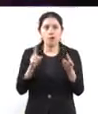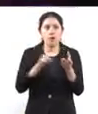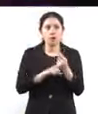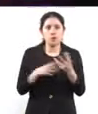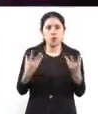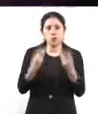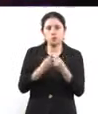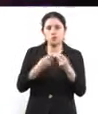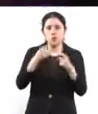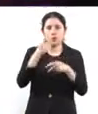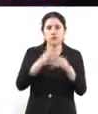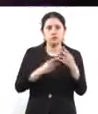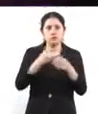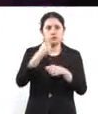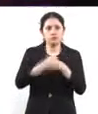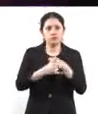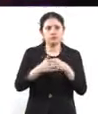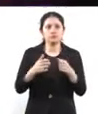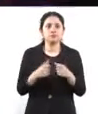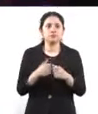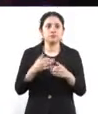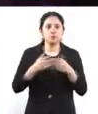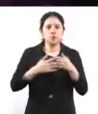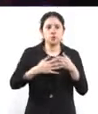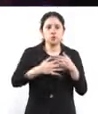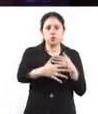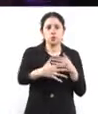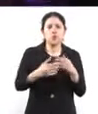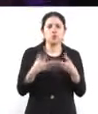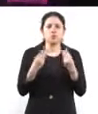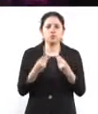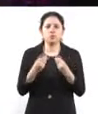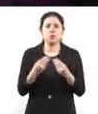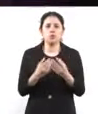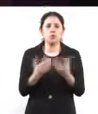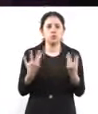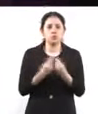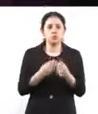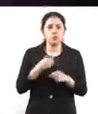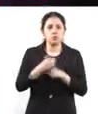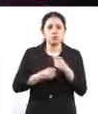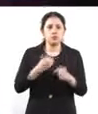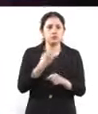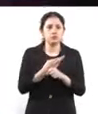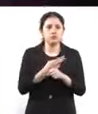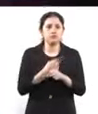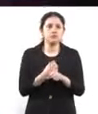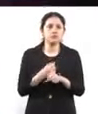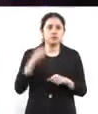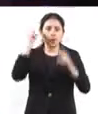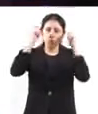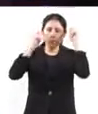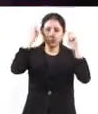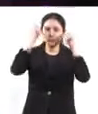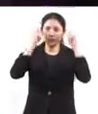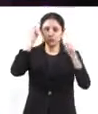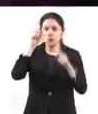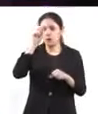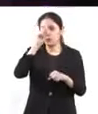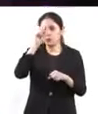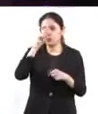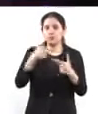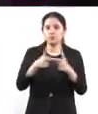verdad, de largo aliento, como mucha colaboración con la Secretaría de Cultura, con la Secretaría de Turismo y con el Consejo Asesor Cultural.